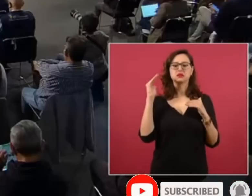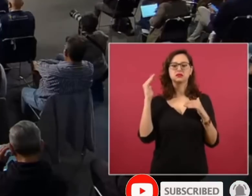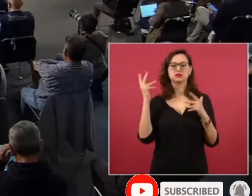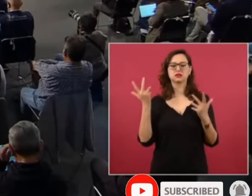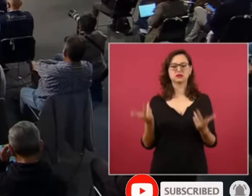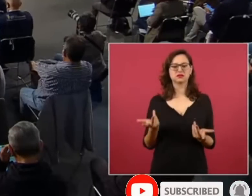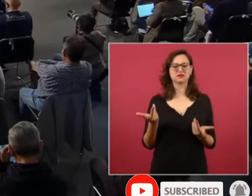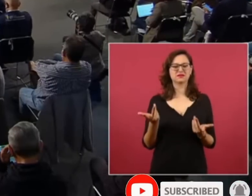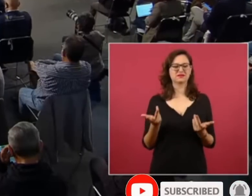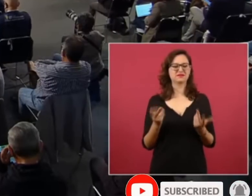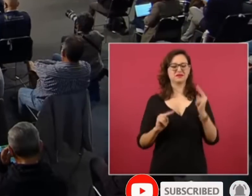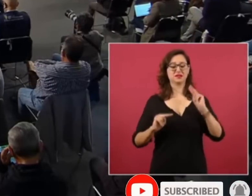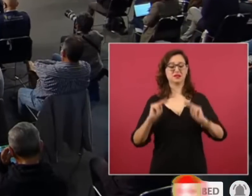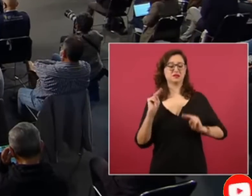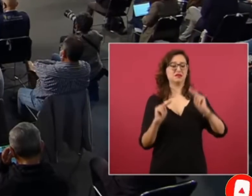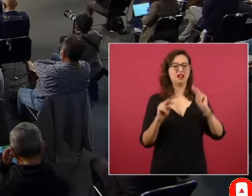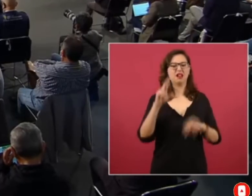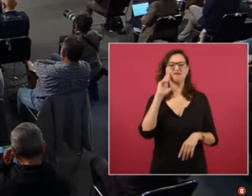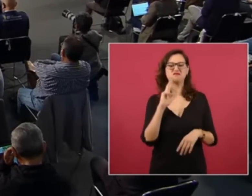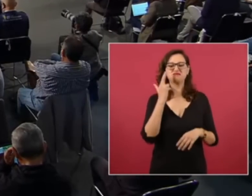son clasistas racistas